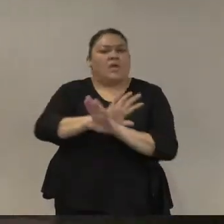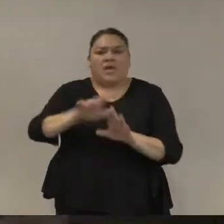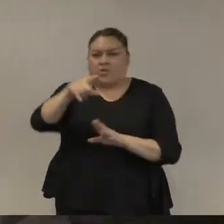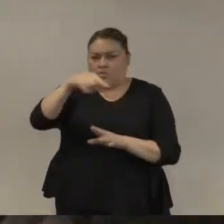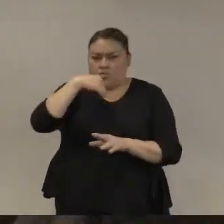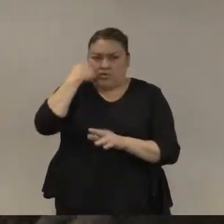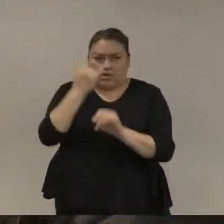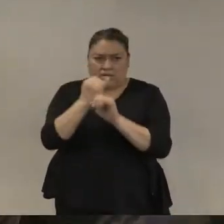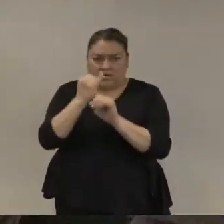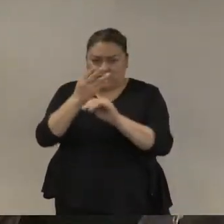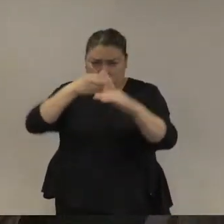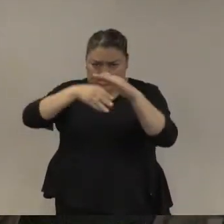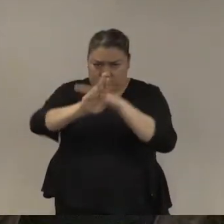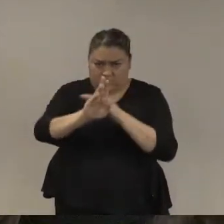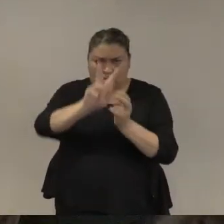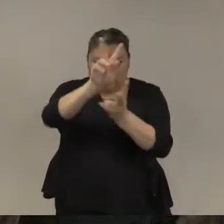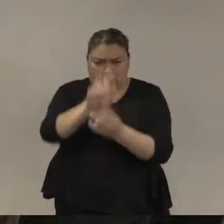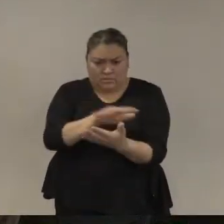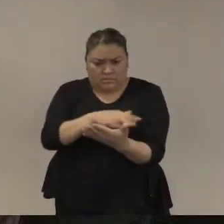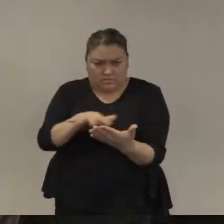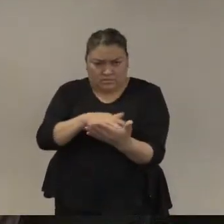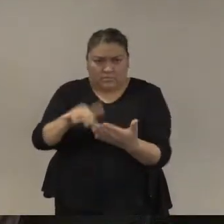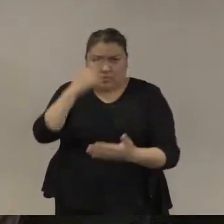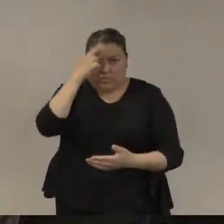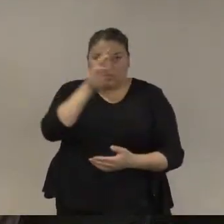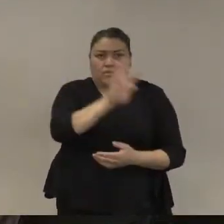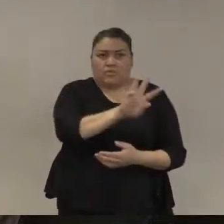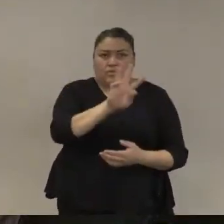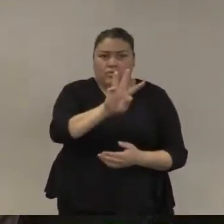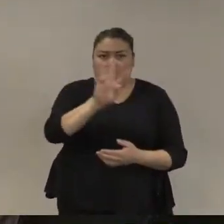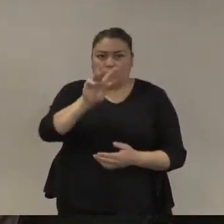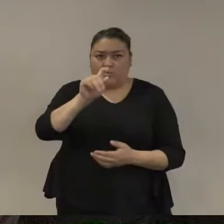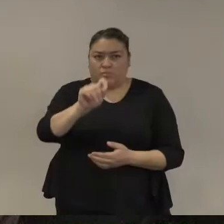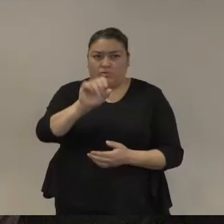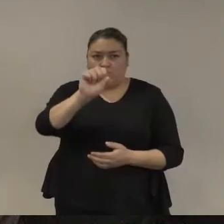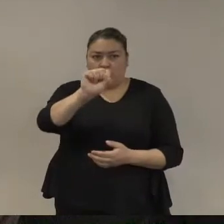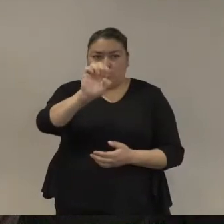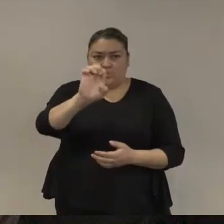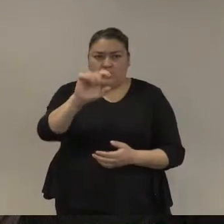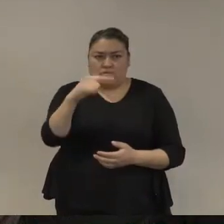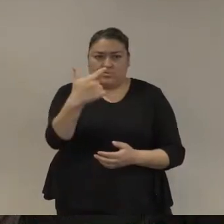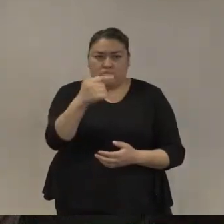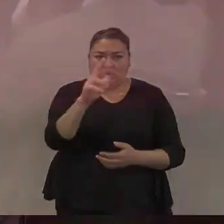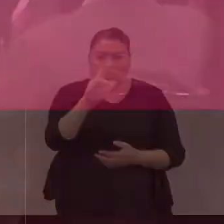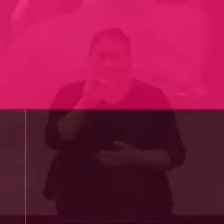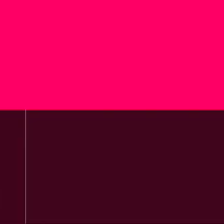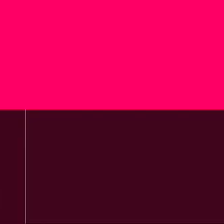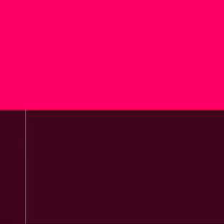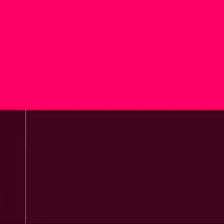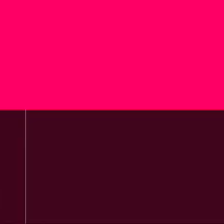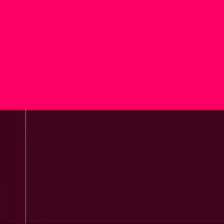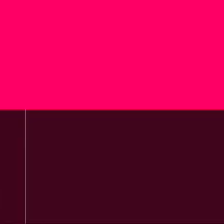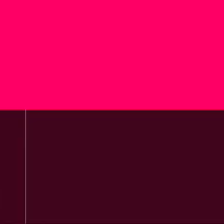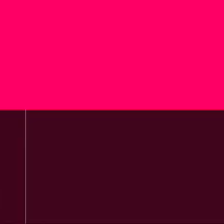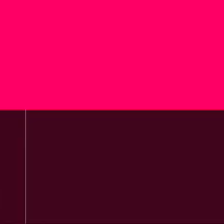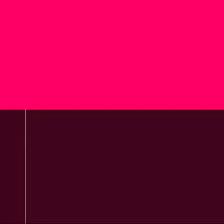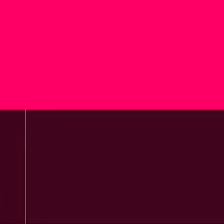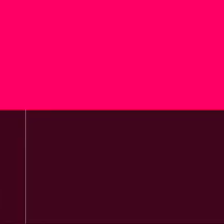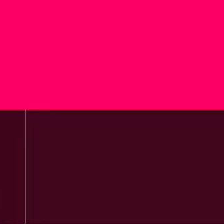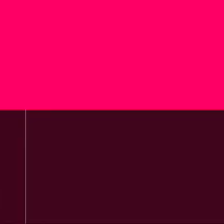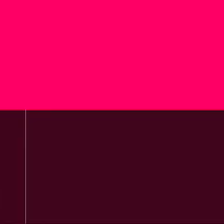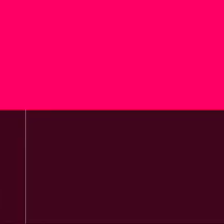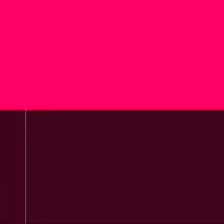en línea en la página de www.seguridadviasivil ibero.mx para que lo puedan descargar y